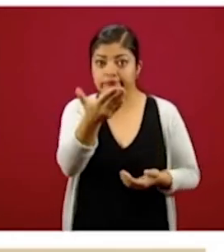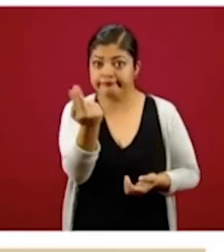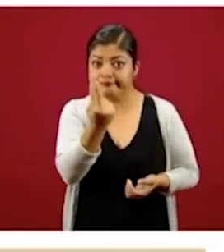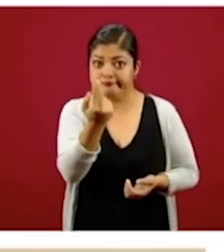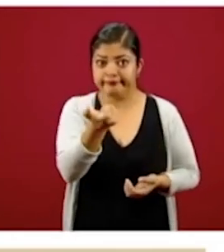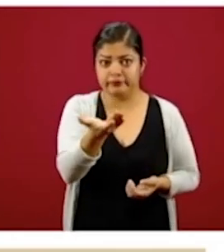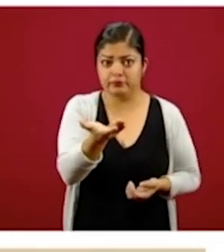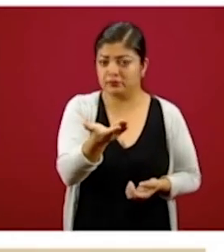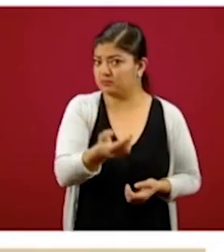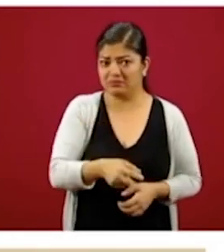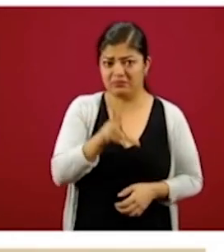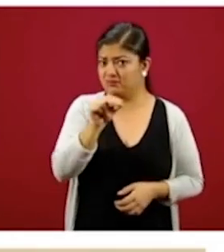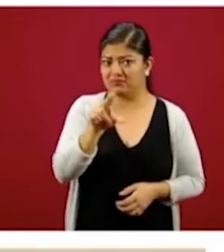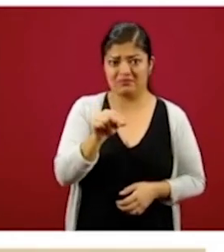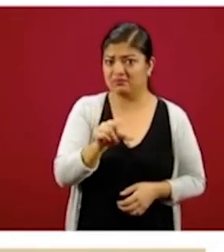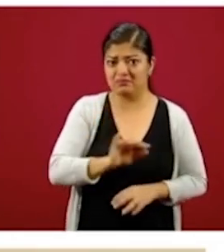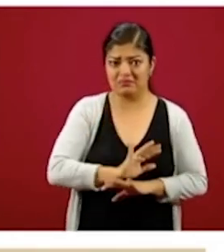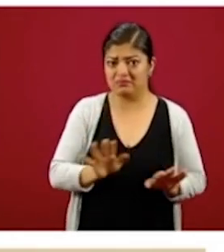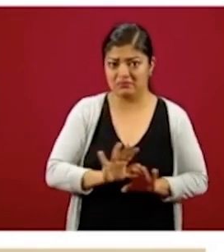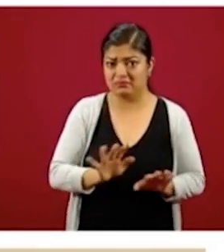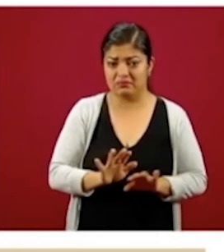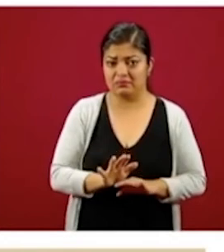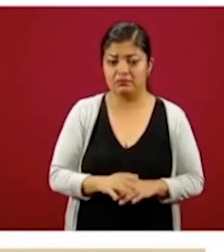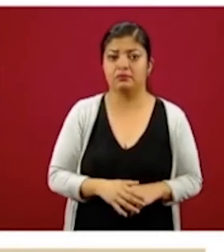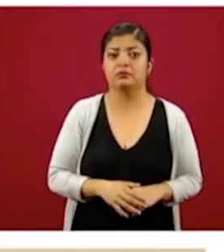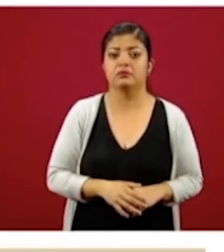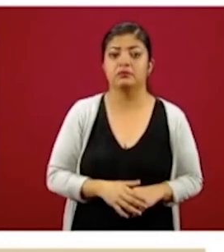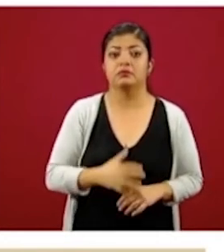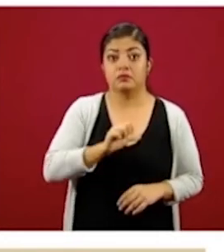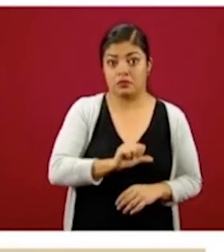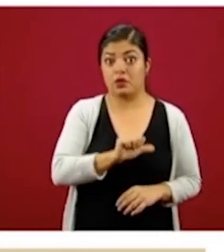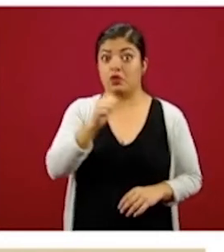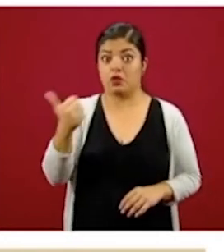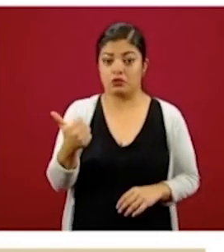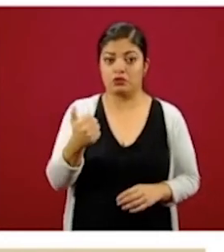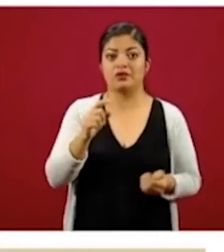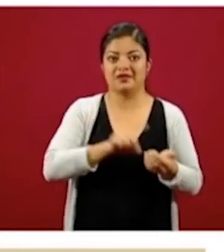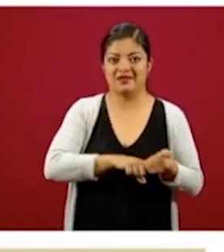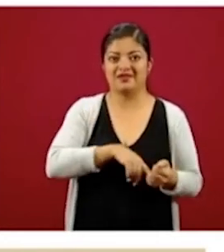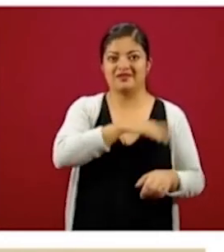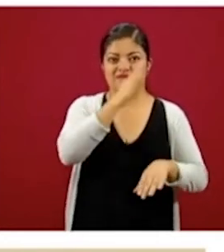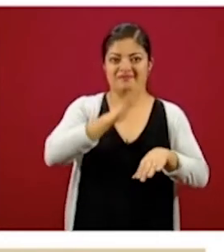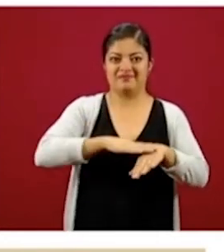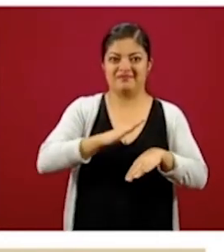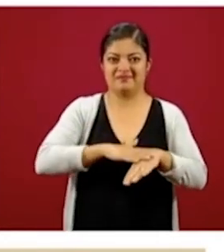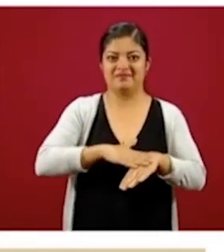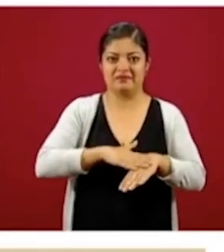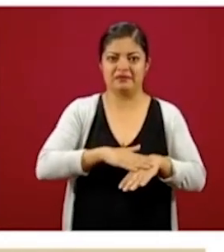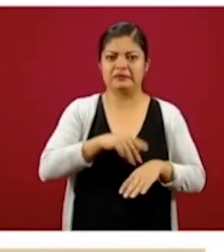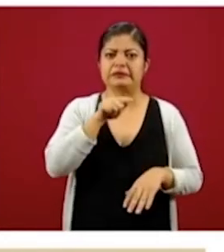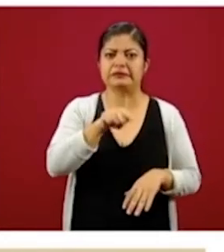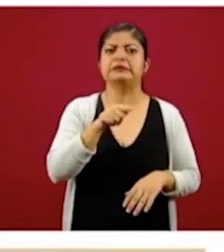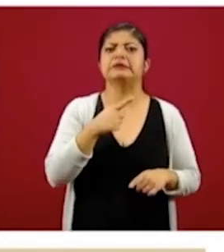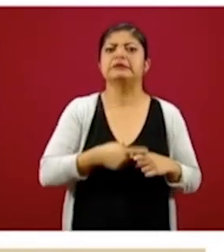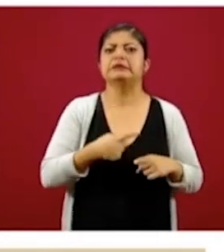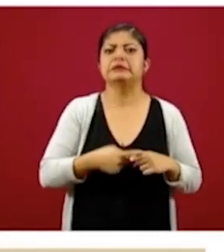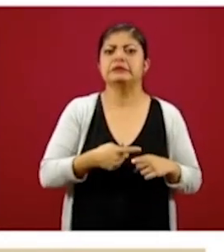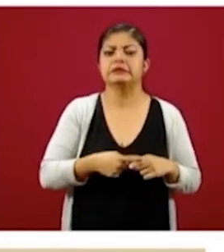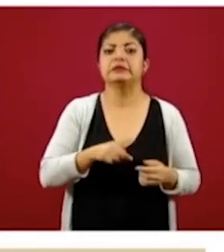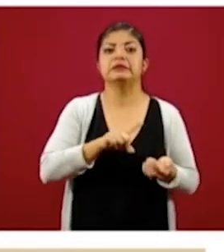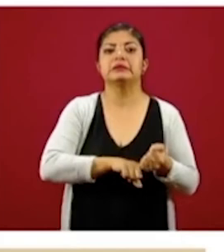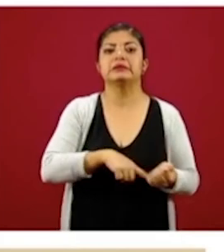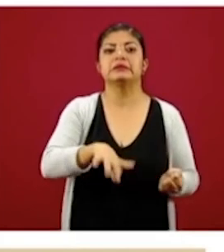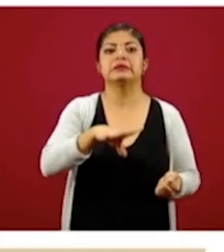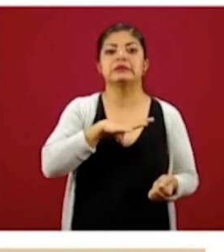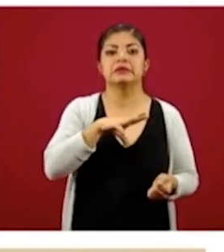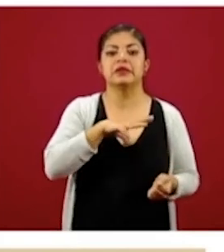Eso no se hace. Lo siguiente es que estos anuncios los van a dirigir a páginas